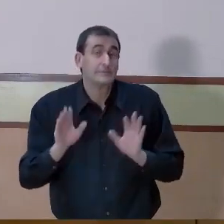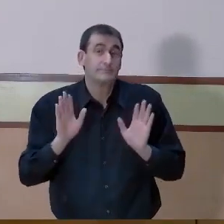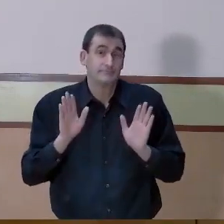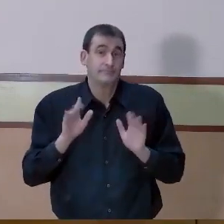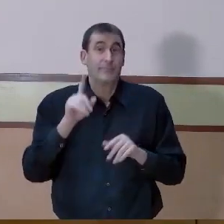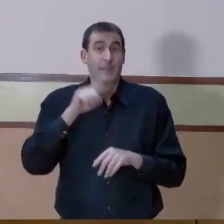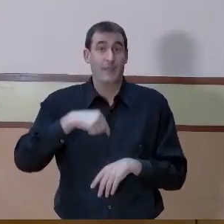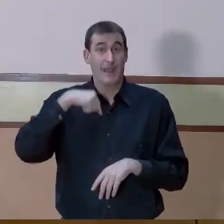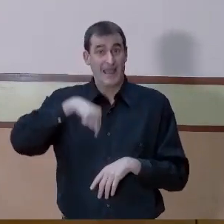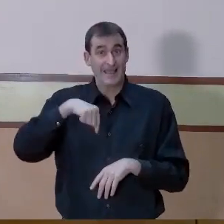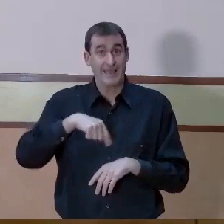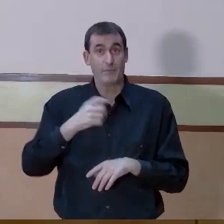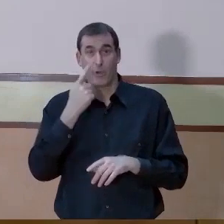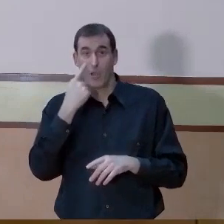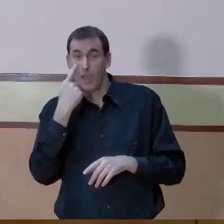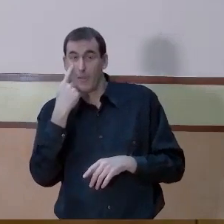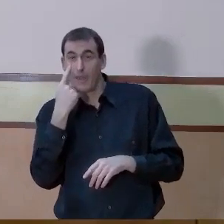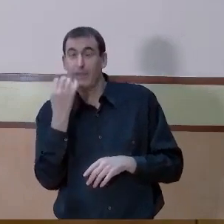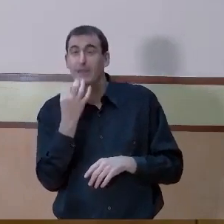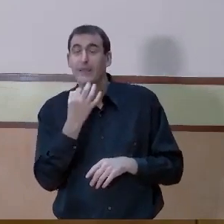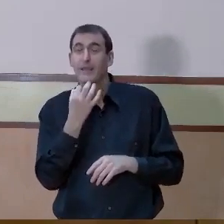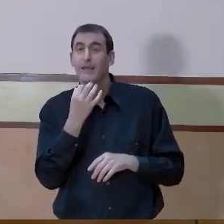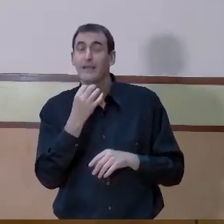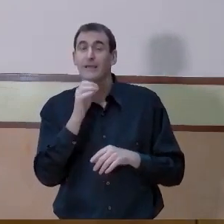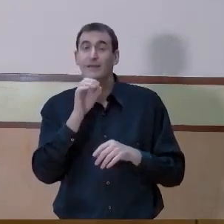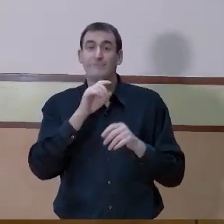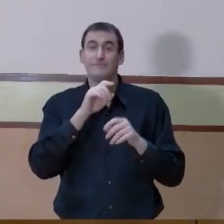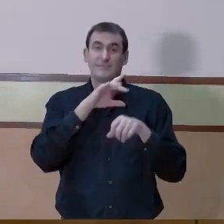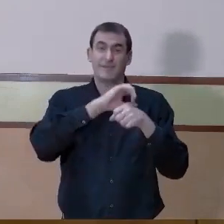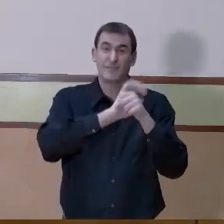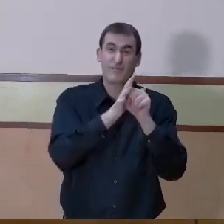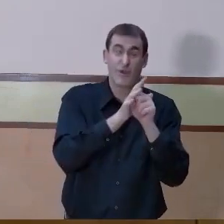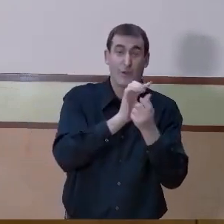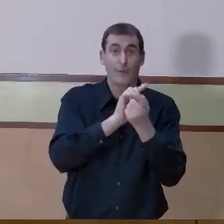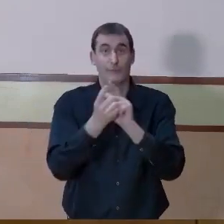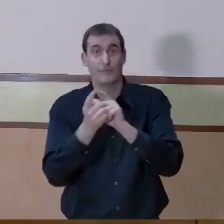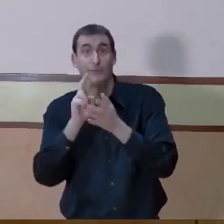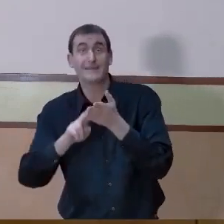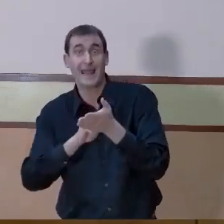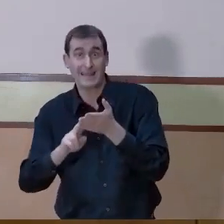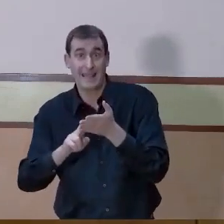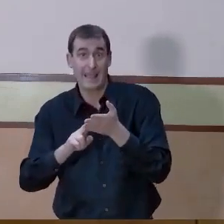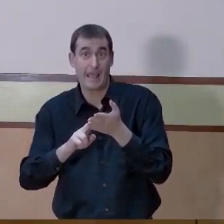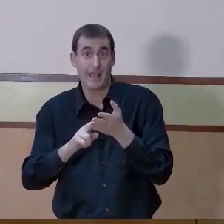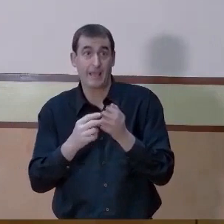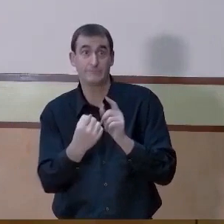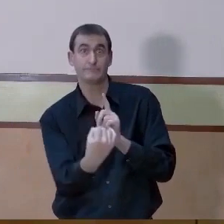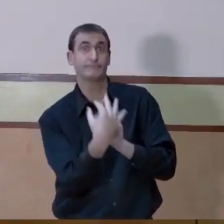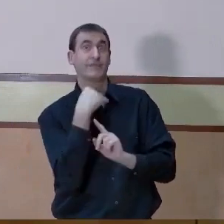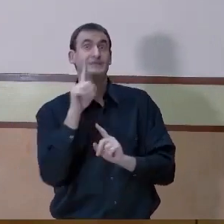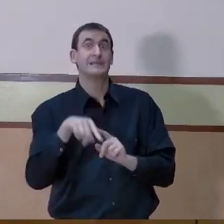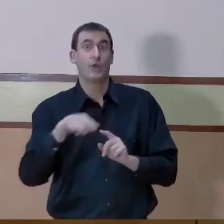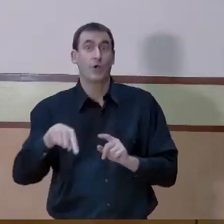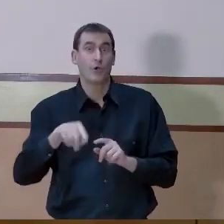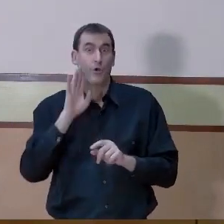al papel que puedan jugar las variantes, como la británica, en la posible transmisibilidad de la infección. Por tanto,